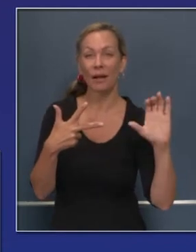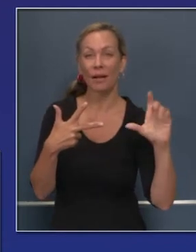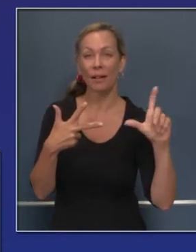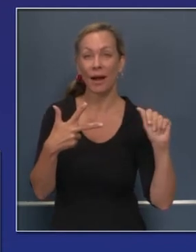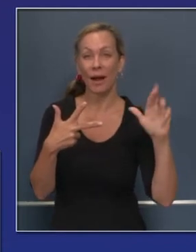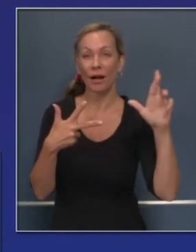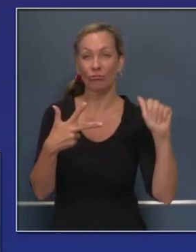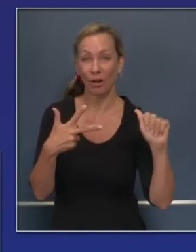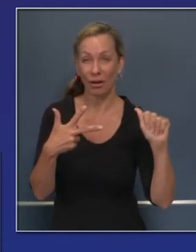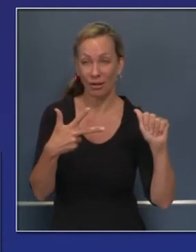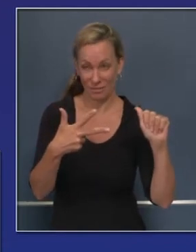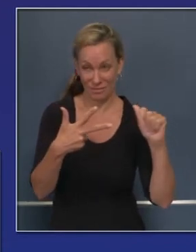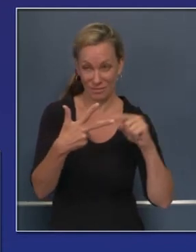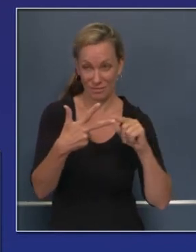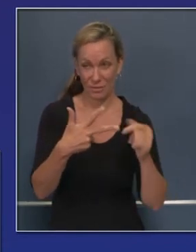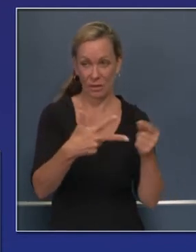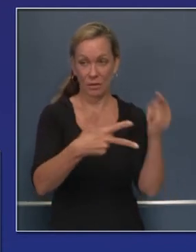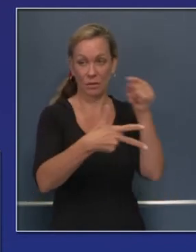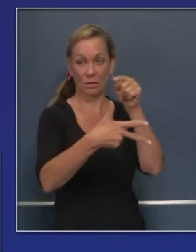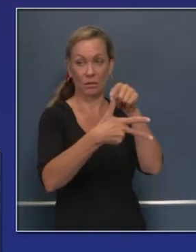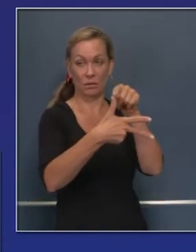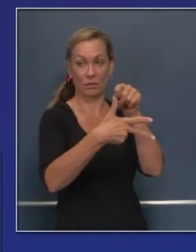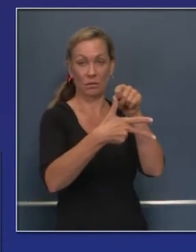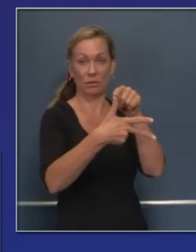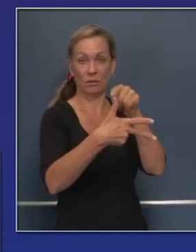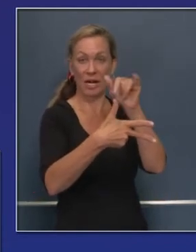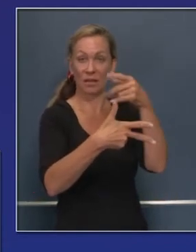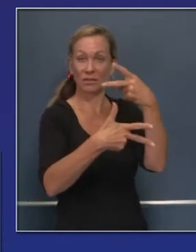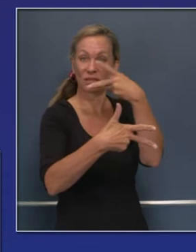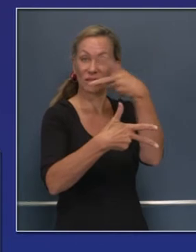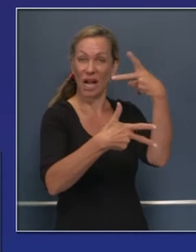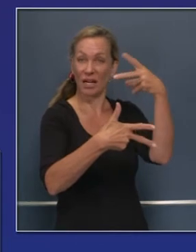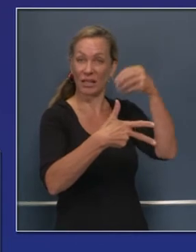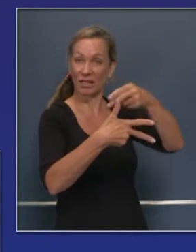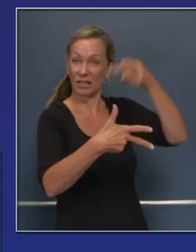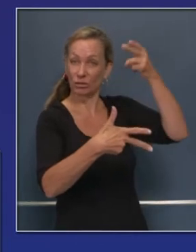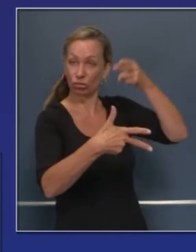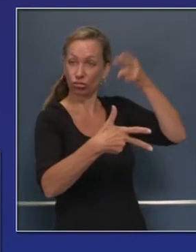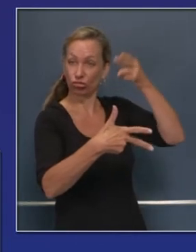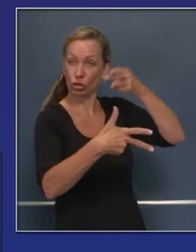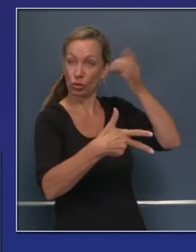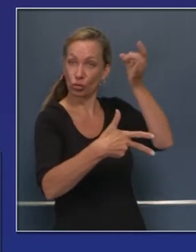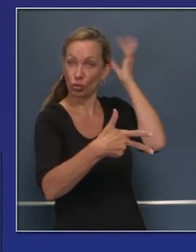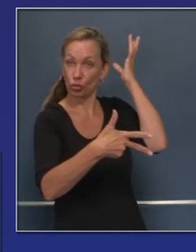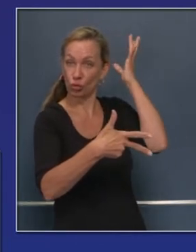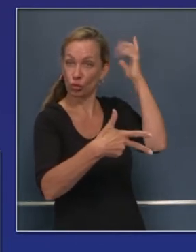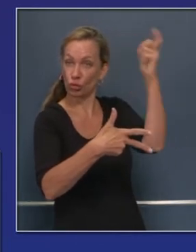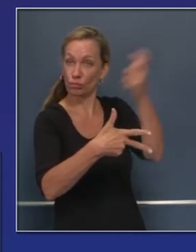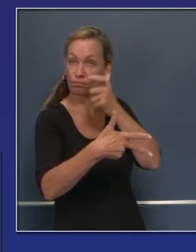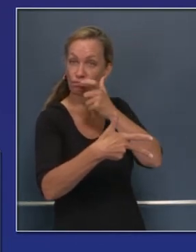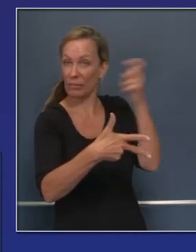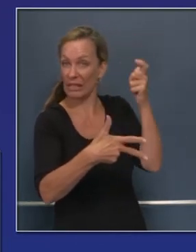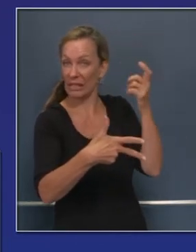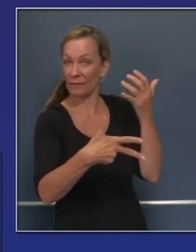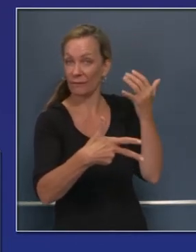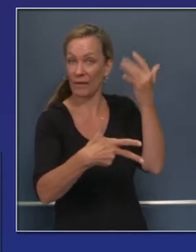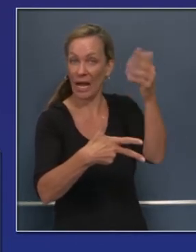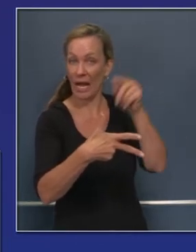en la historia moderna de California. Actualmente, 350,000 acres fueron